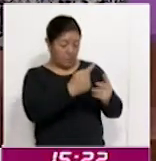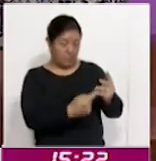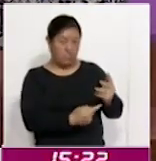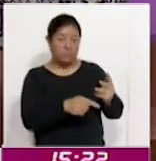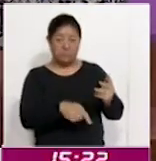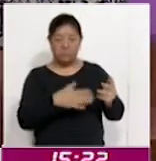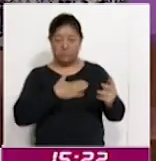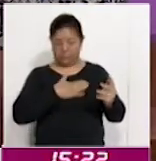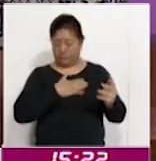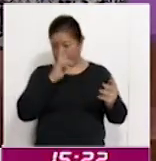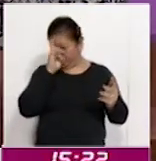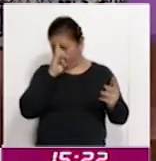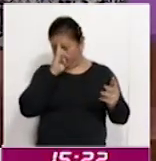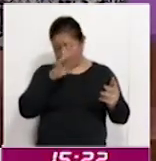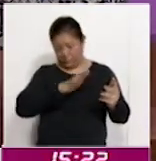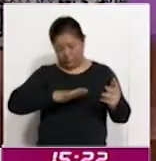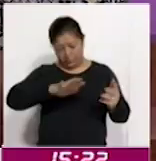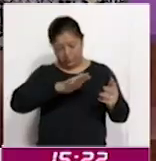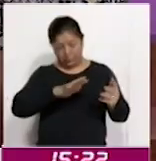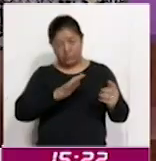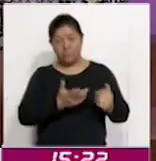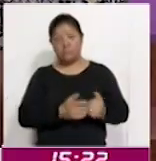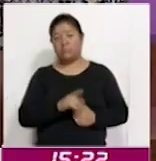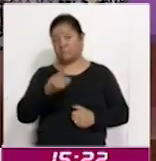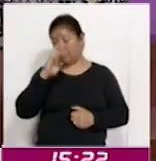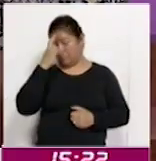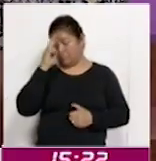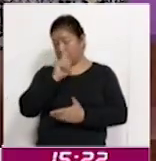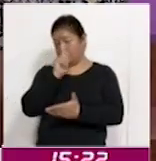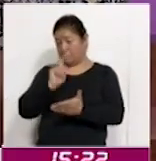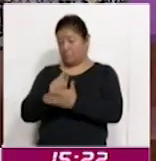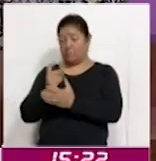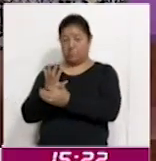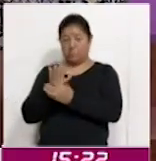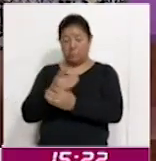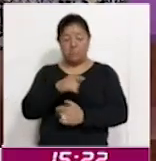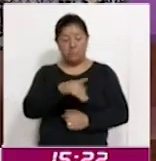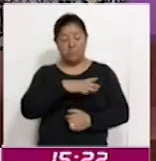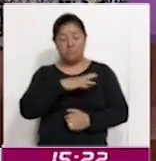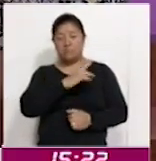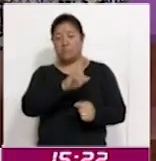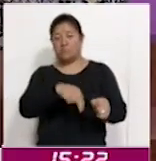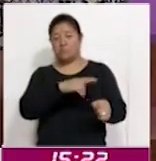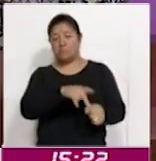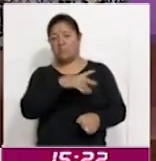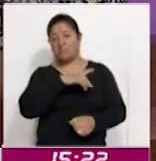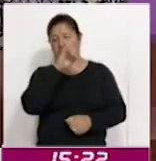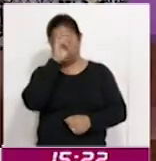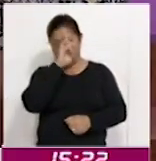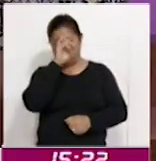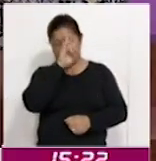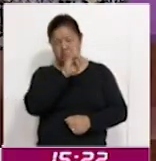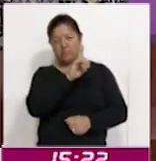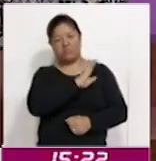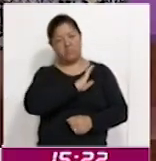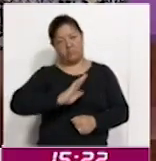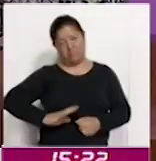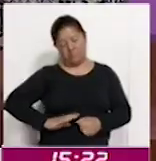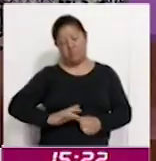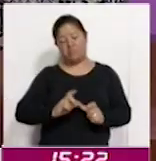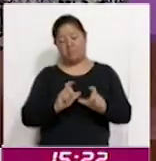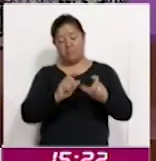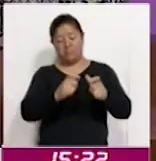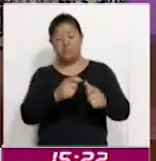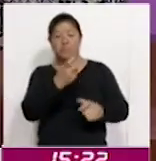General, debemos de recordar que por mandato legal, en un proceso ordinario siempre se instalan consejos municipales y consejos distritales, que son los